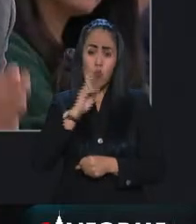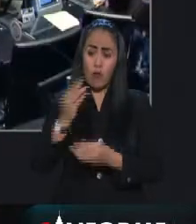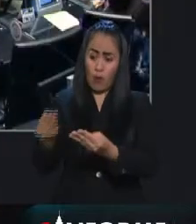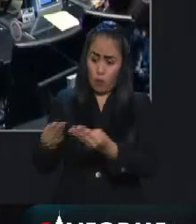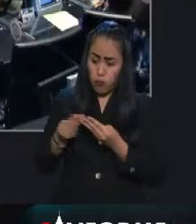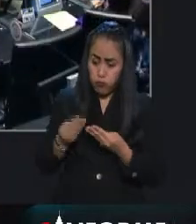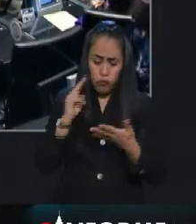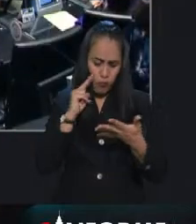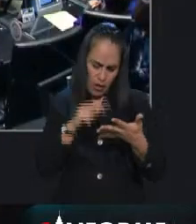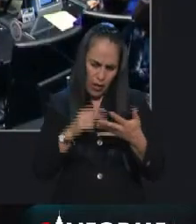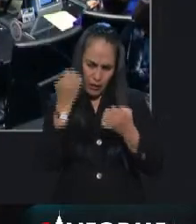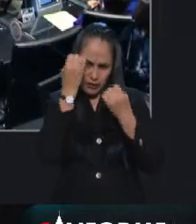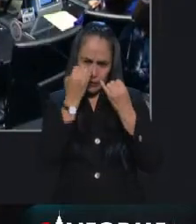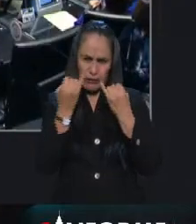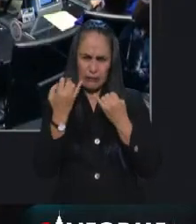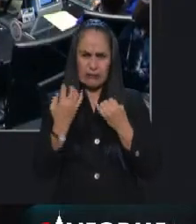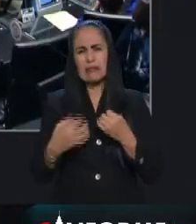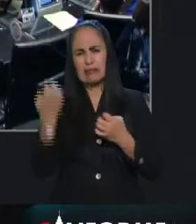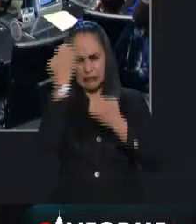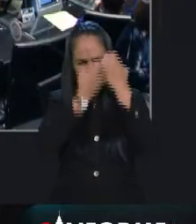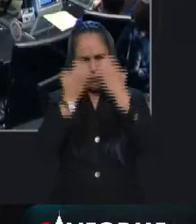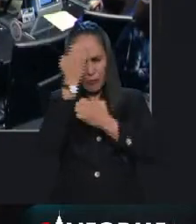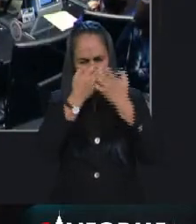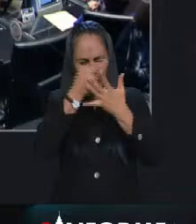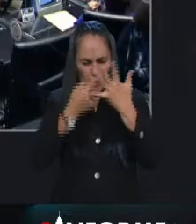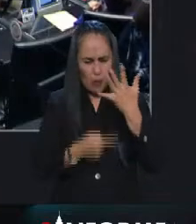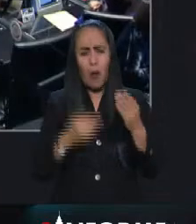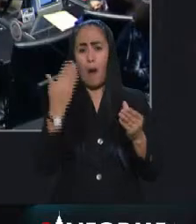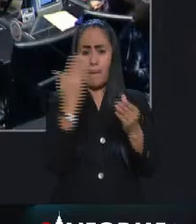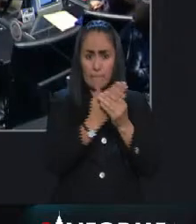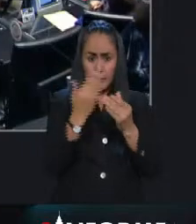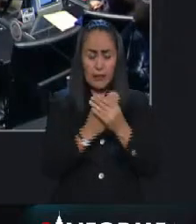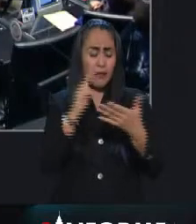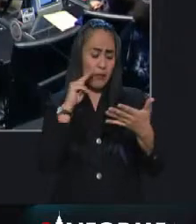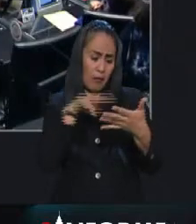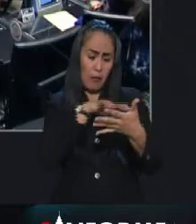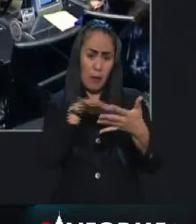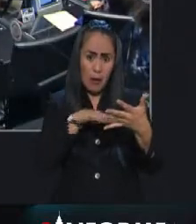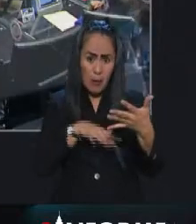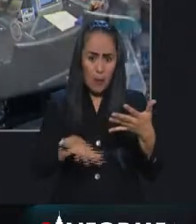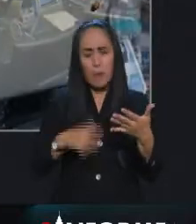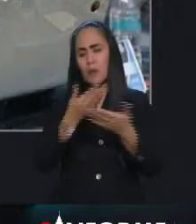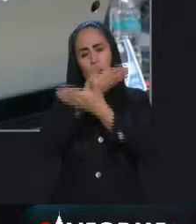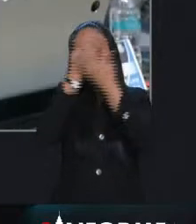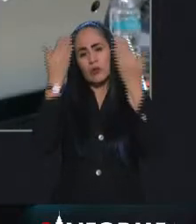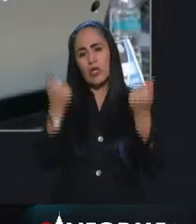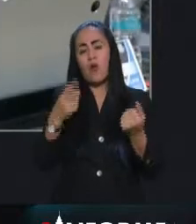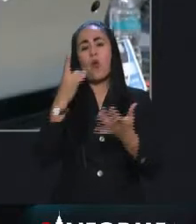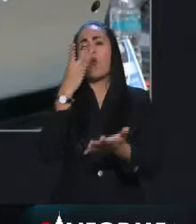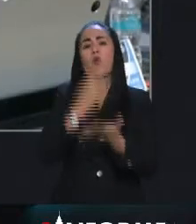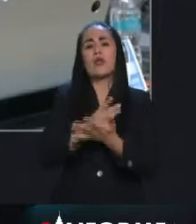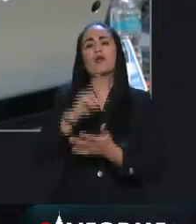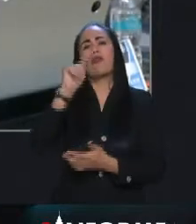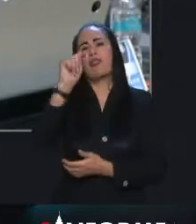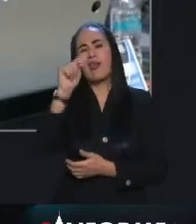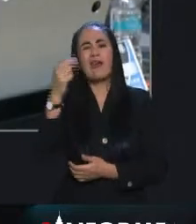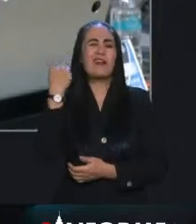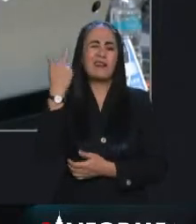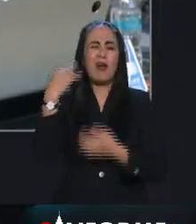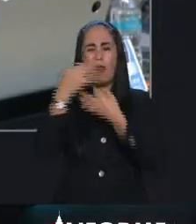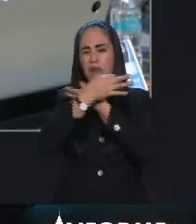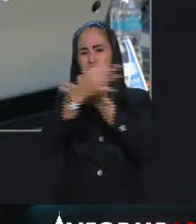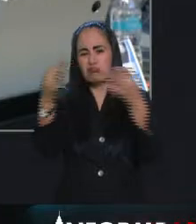saber cuál es su situación jurídica. No conozco el expediente. No sé más que lo que ha salido en medios. Y por otro lado,